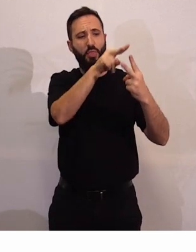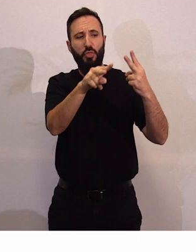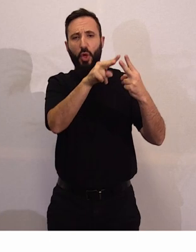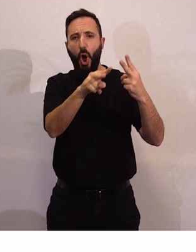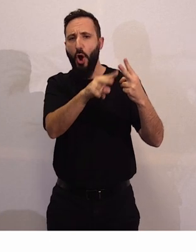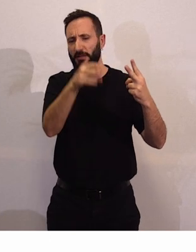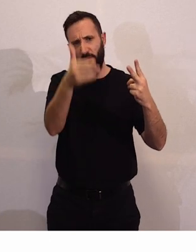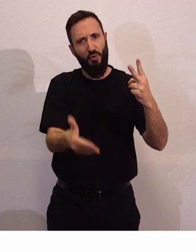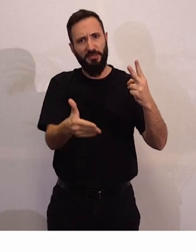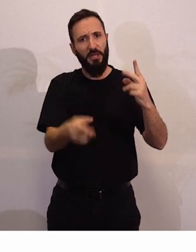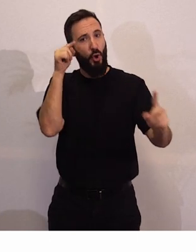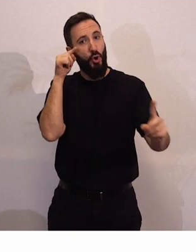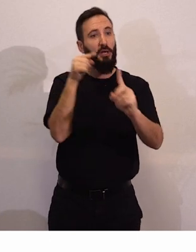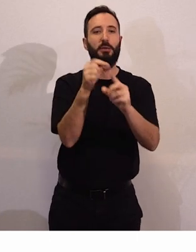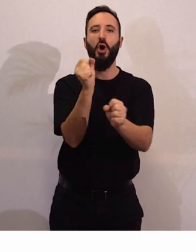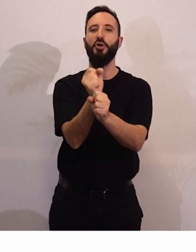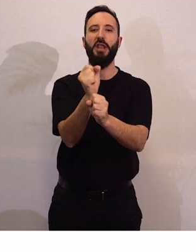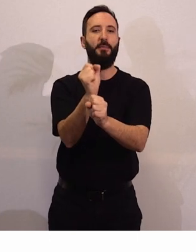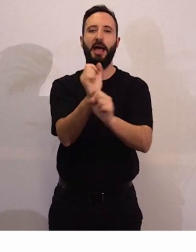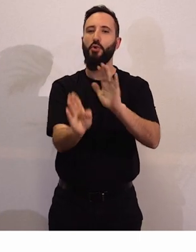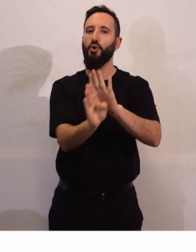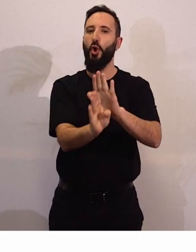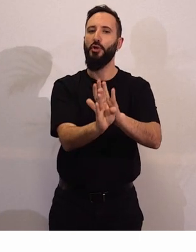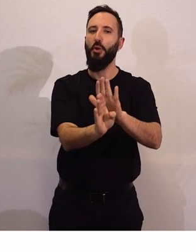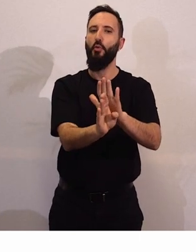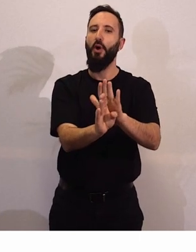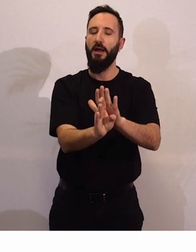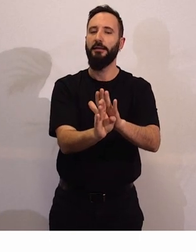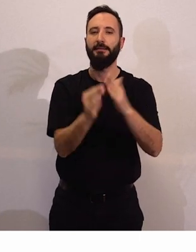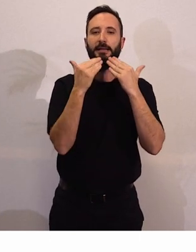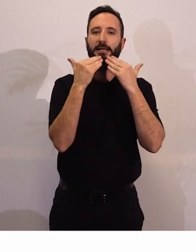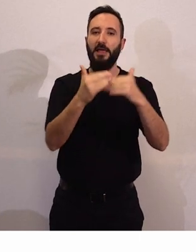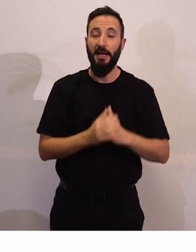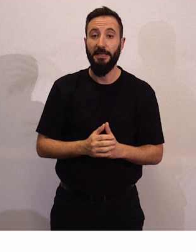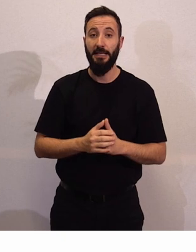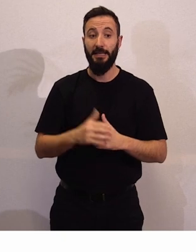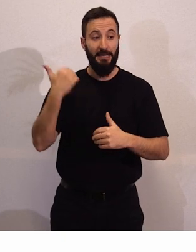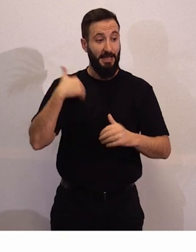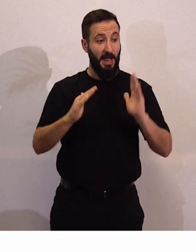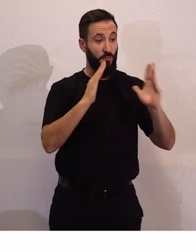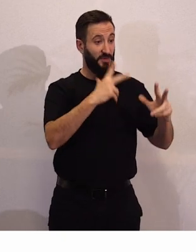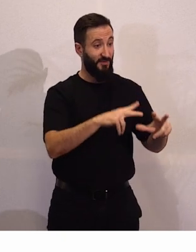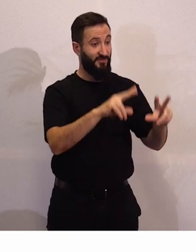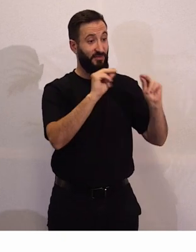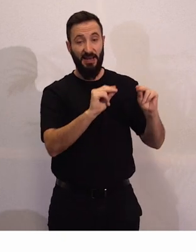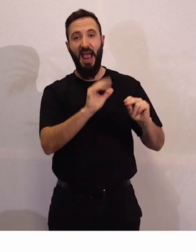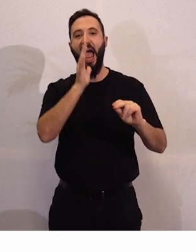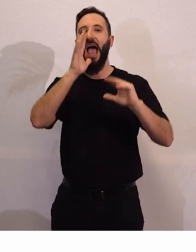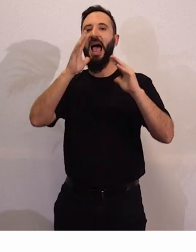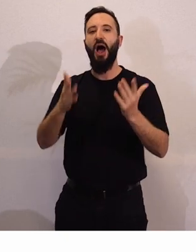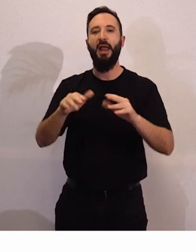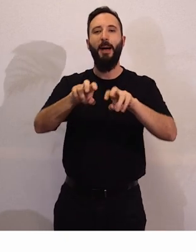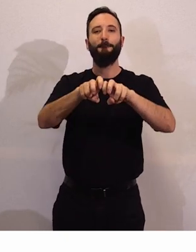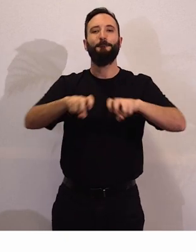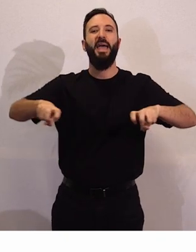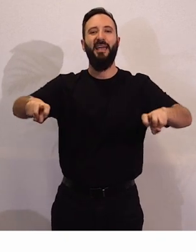para seguir trabajando para seguir trabajando y ahora después de este momento no podemos cerrar esta